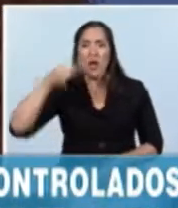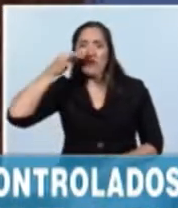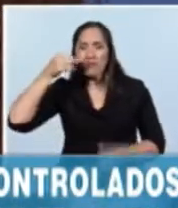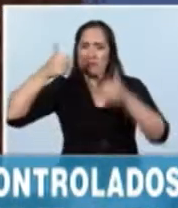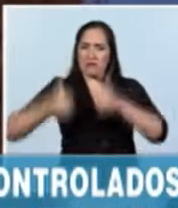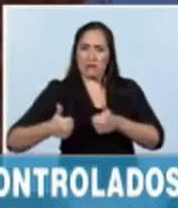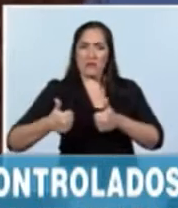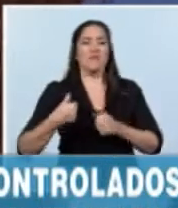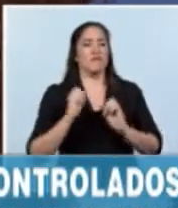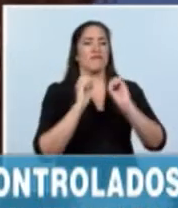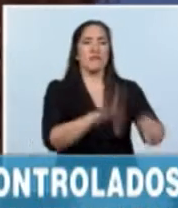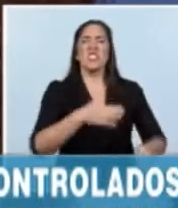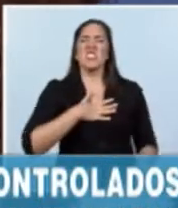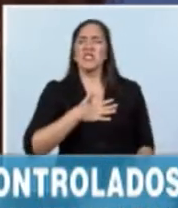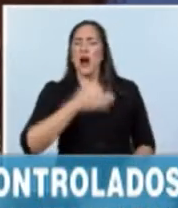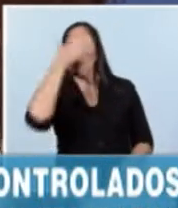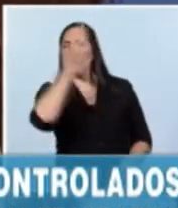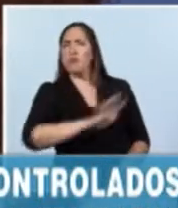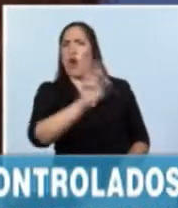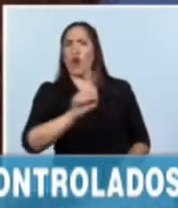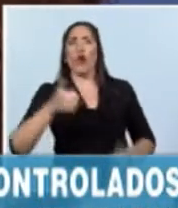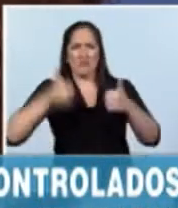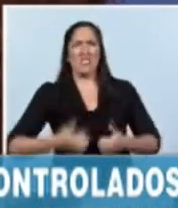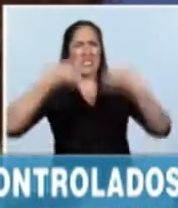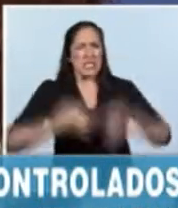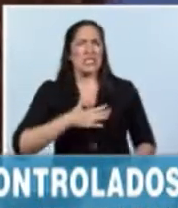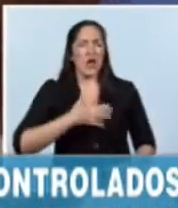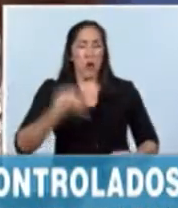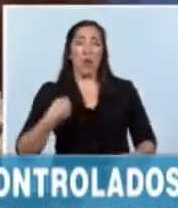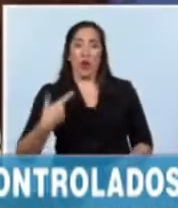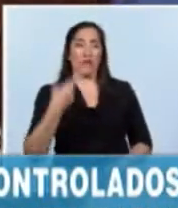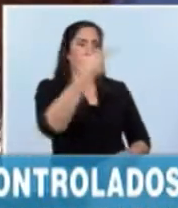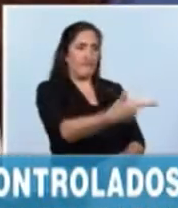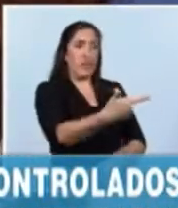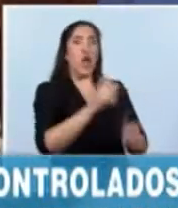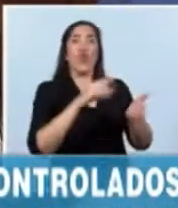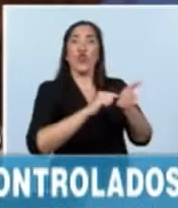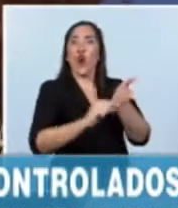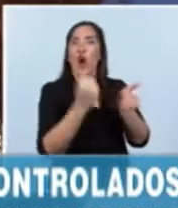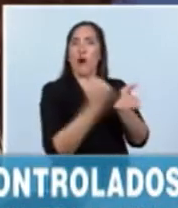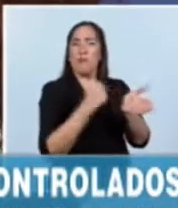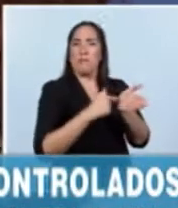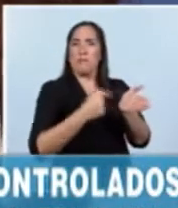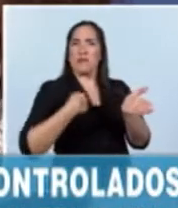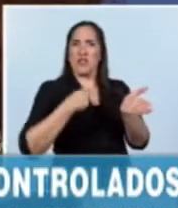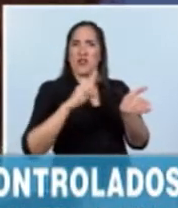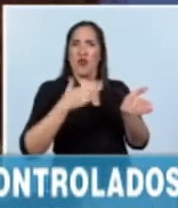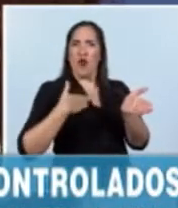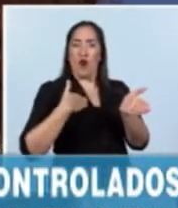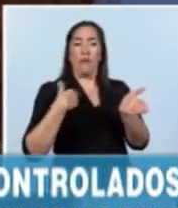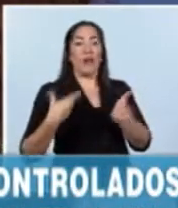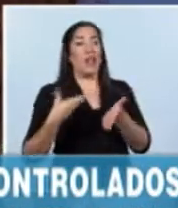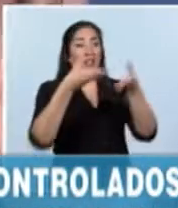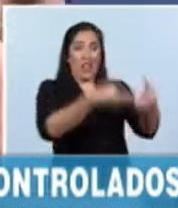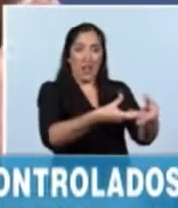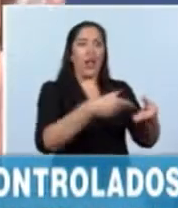entregarla, que necesita la certeza y la seguridad de que el arma que está a su nombre y que la entrega sea inmediatamente